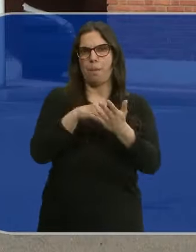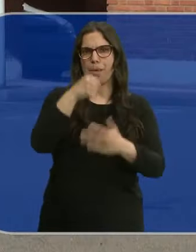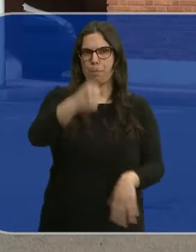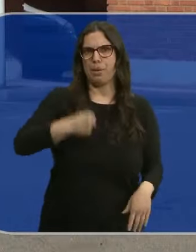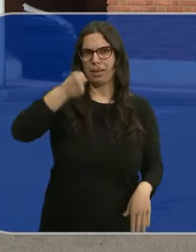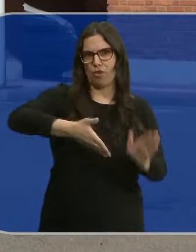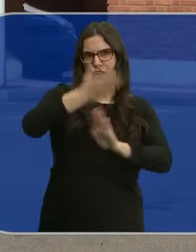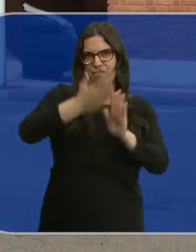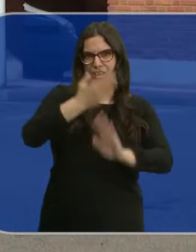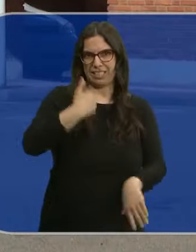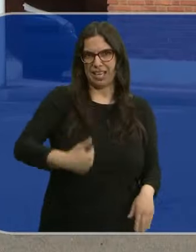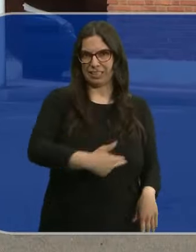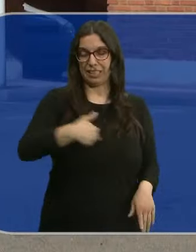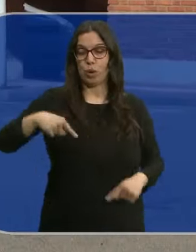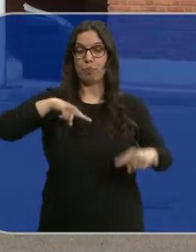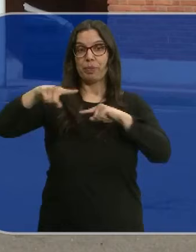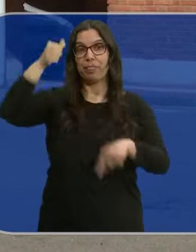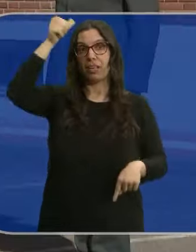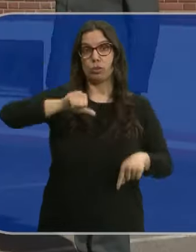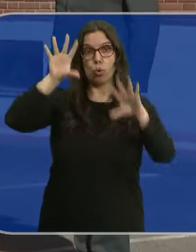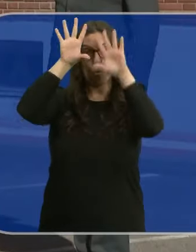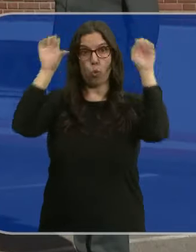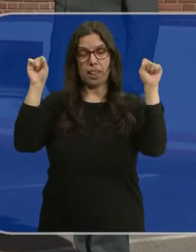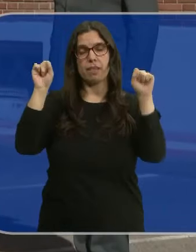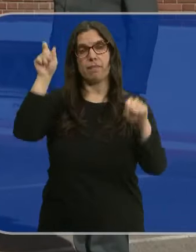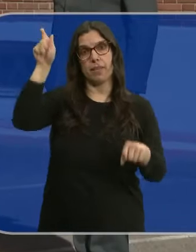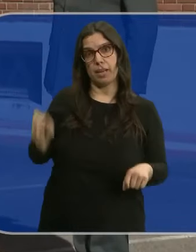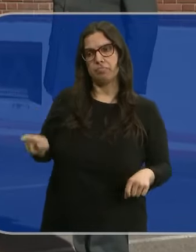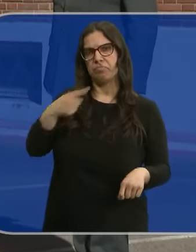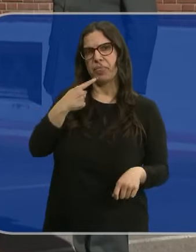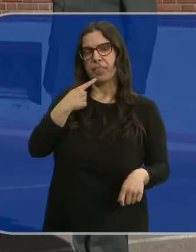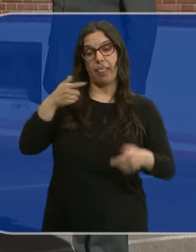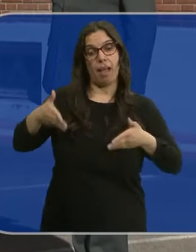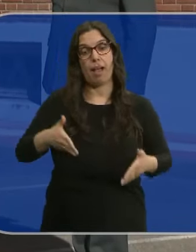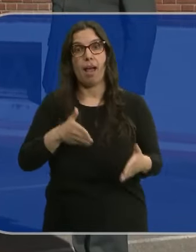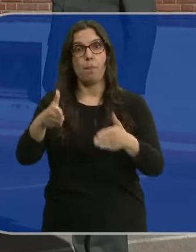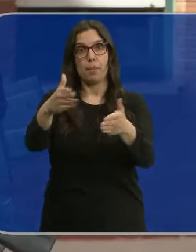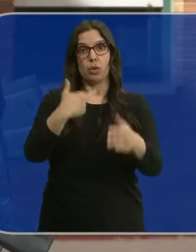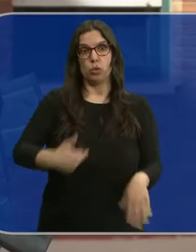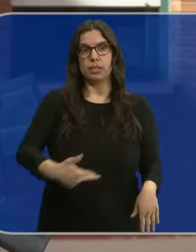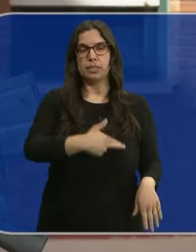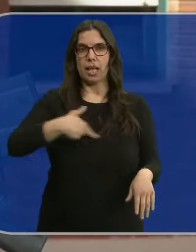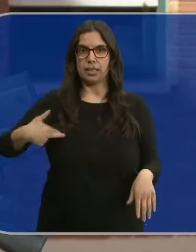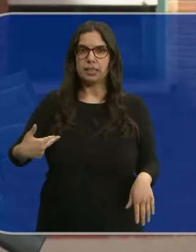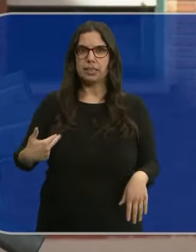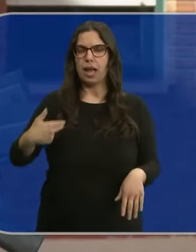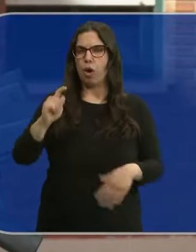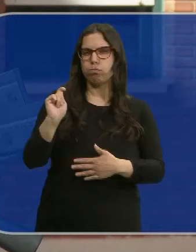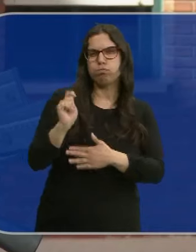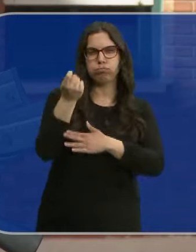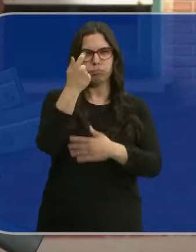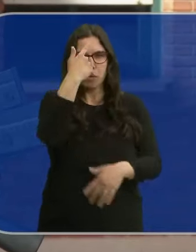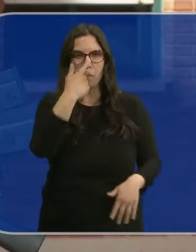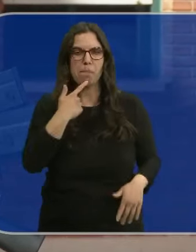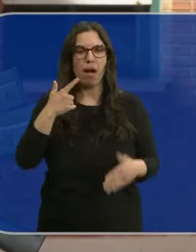hacia Compostela. Dice el director de la Guardia Civil, Leonardo Marcos, que el camino de Santiago mantiene esa marca y esa